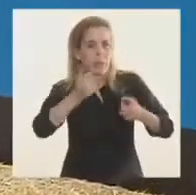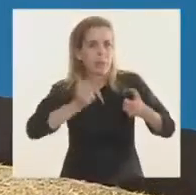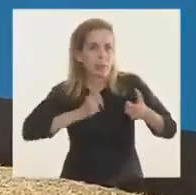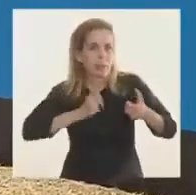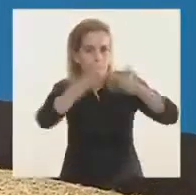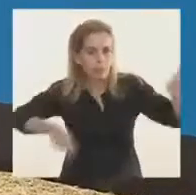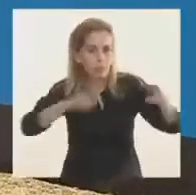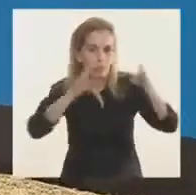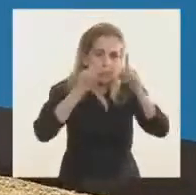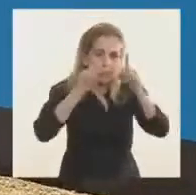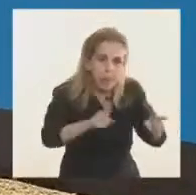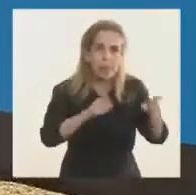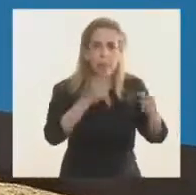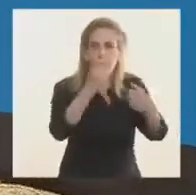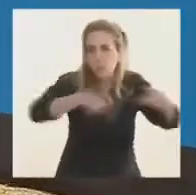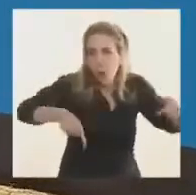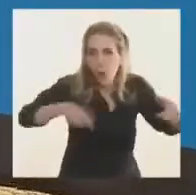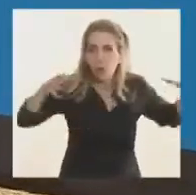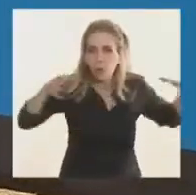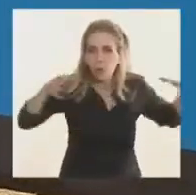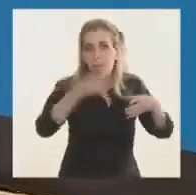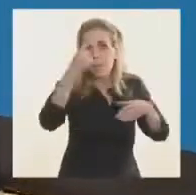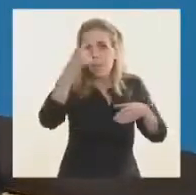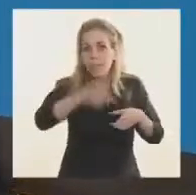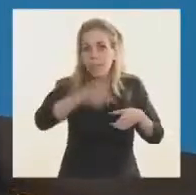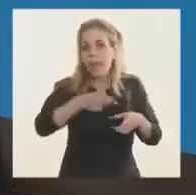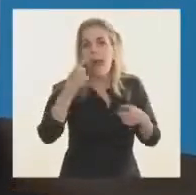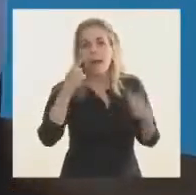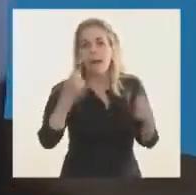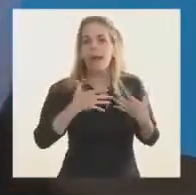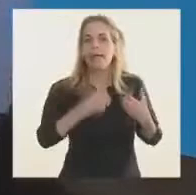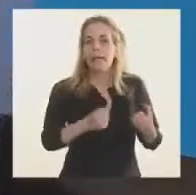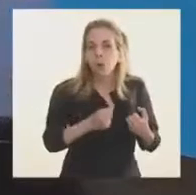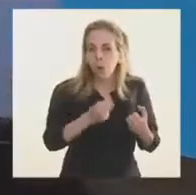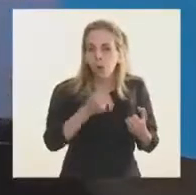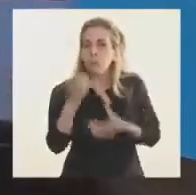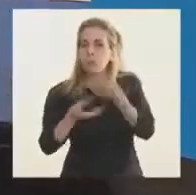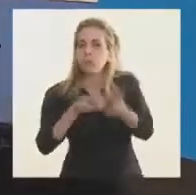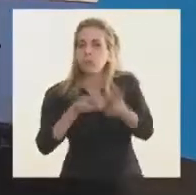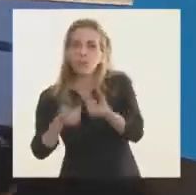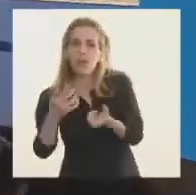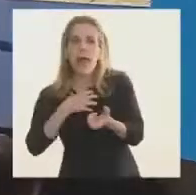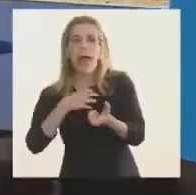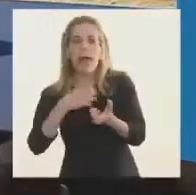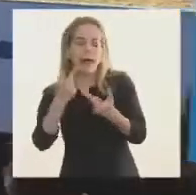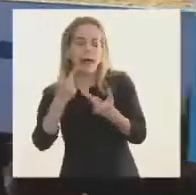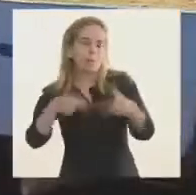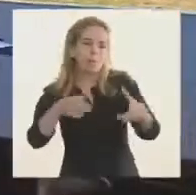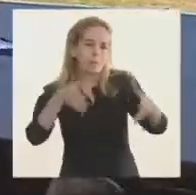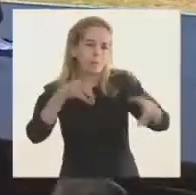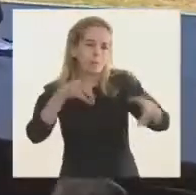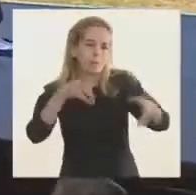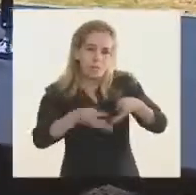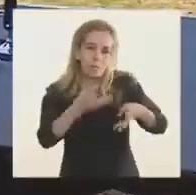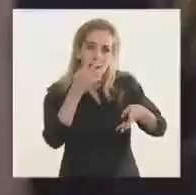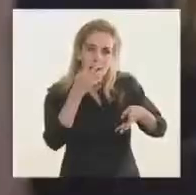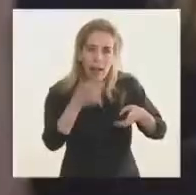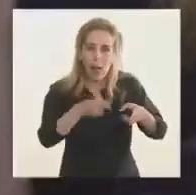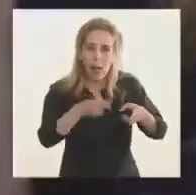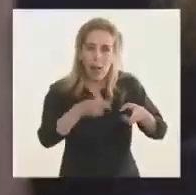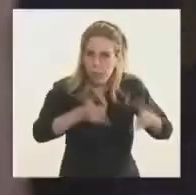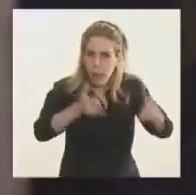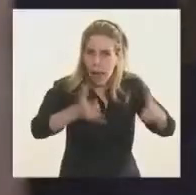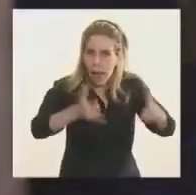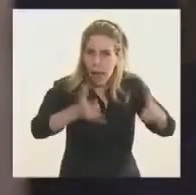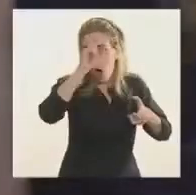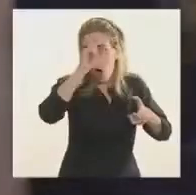política sanitaria, sino en la política de producción. Por eso tuvimos respiradores propios, que hoy tenemos y no falta en